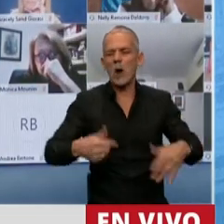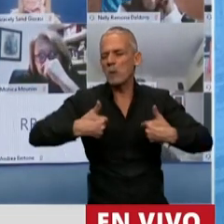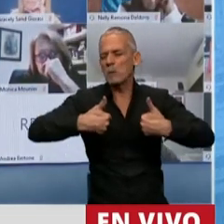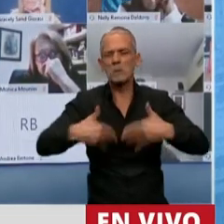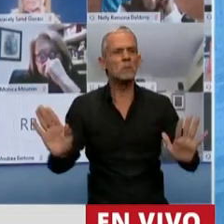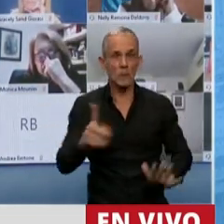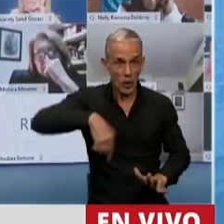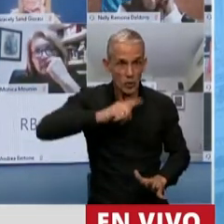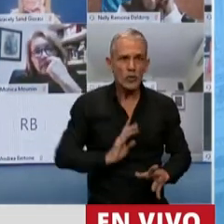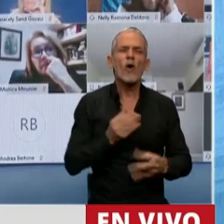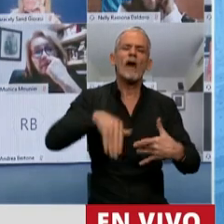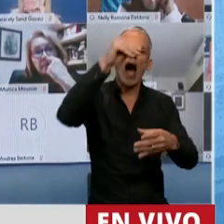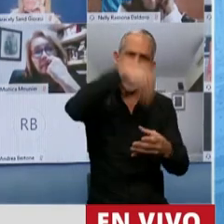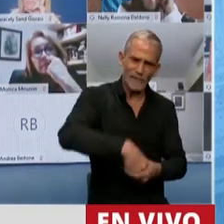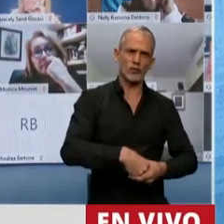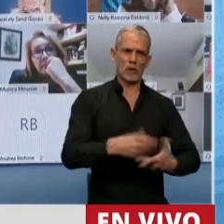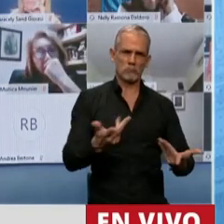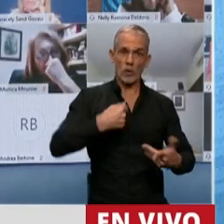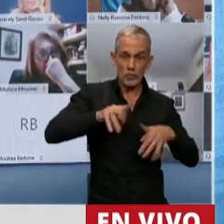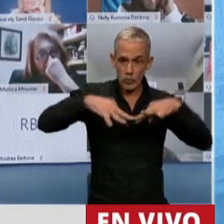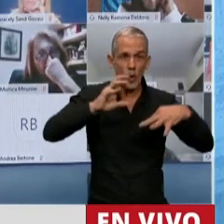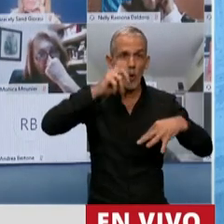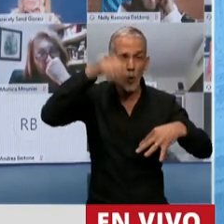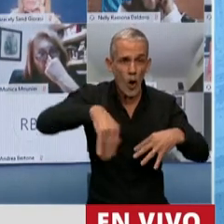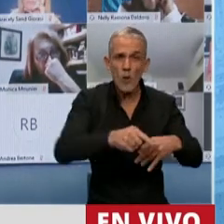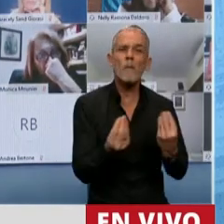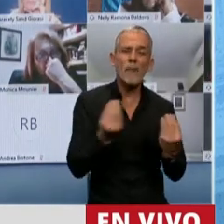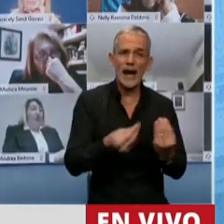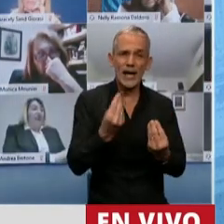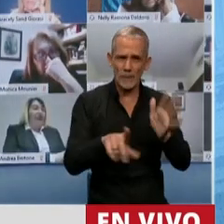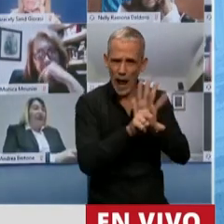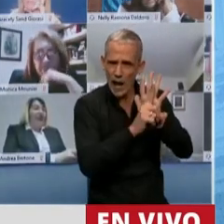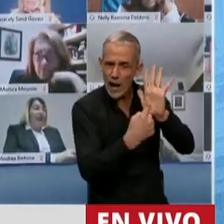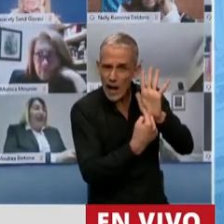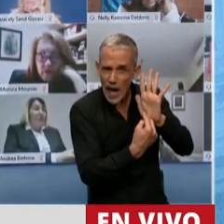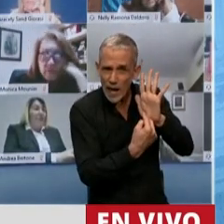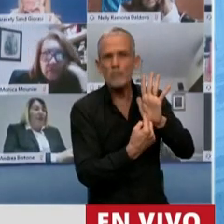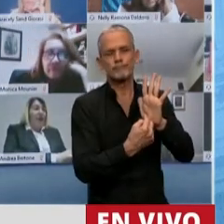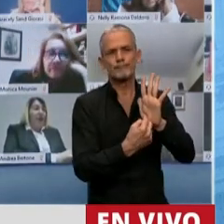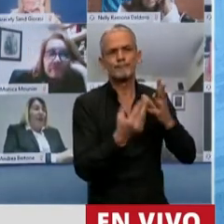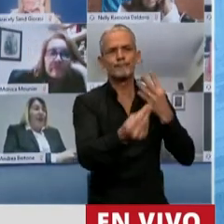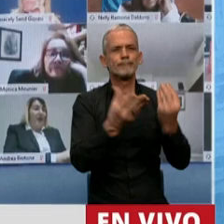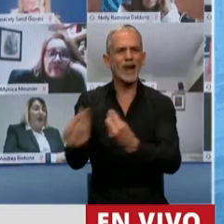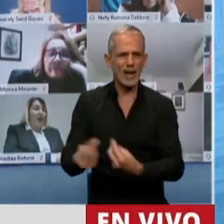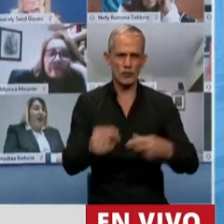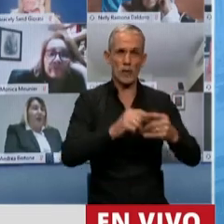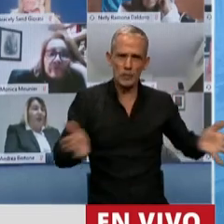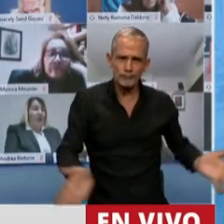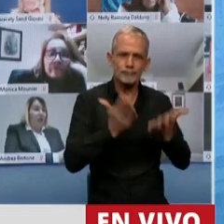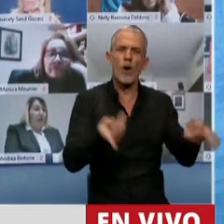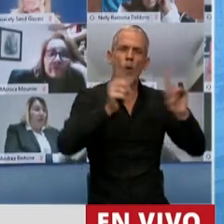Nosotros vamos a votar los que estamos dando quórum para que tengamos una ley de sostenimiento y